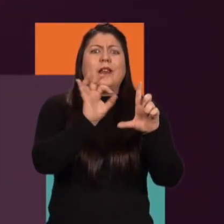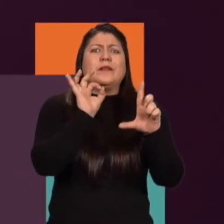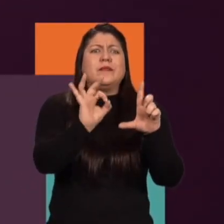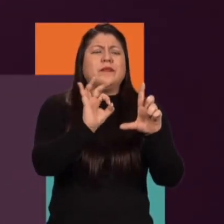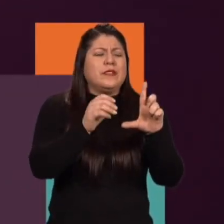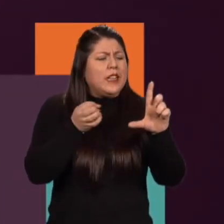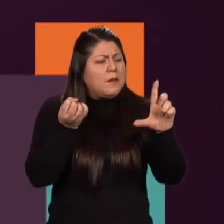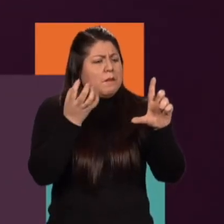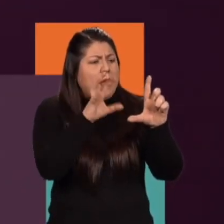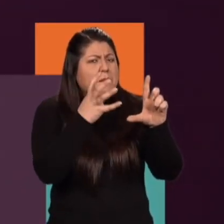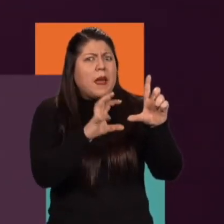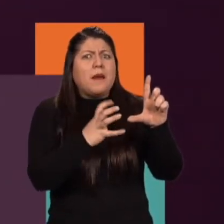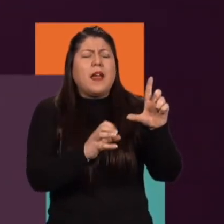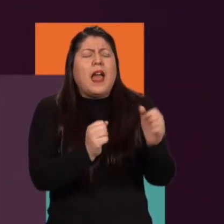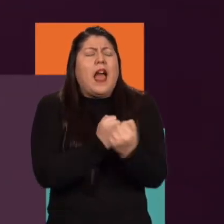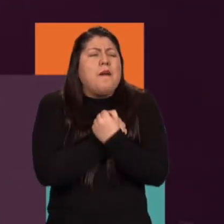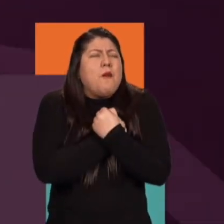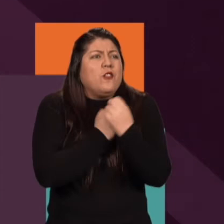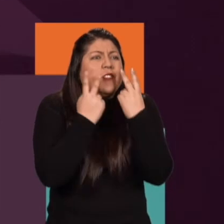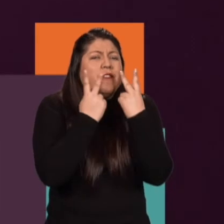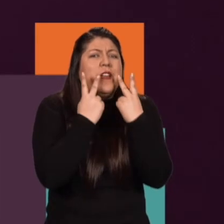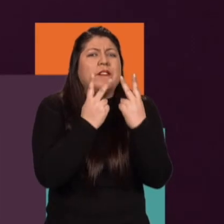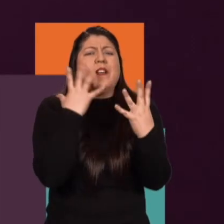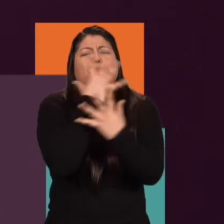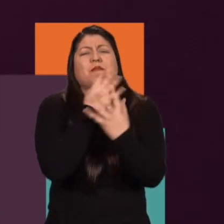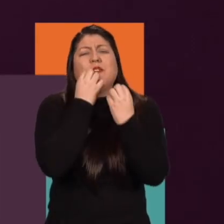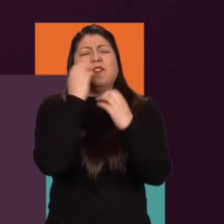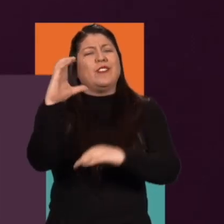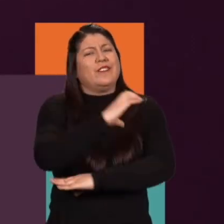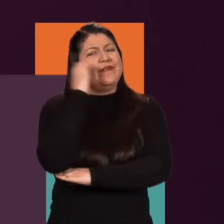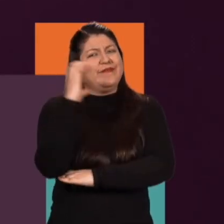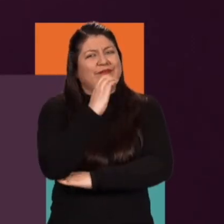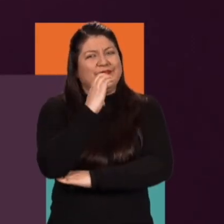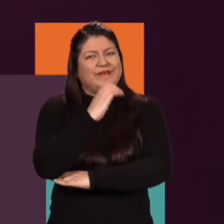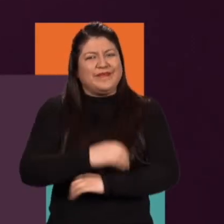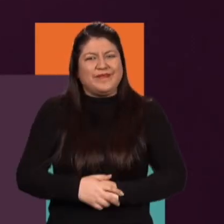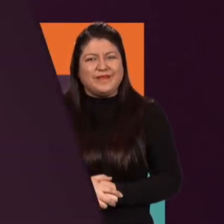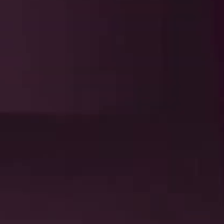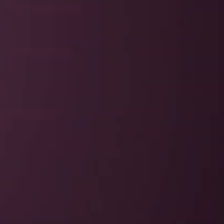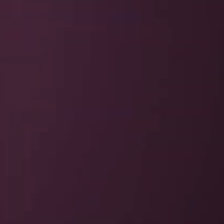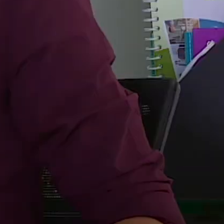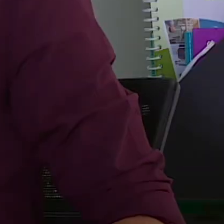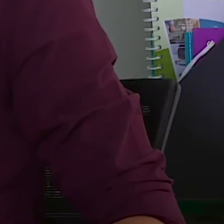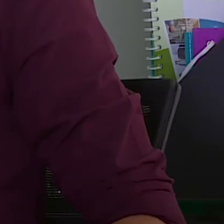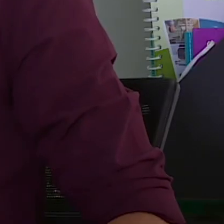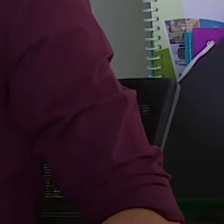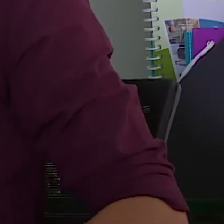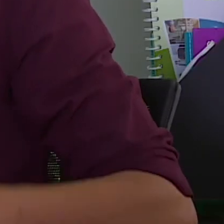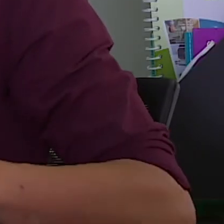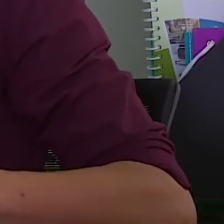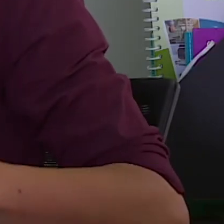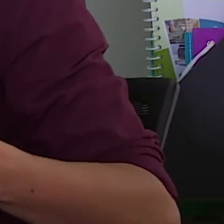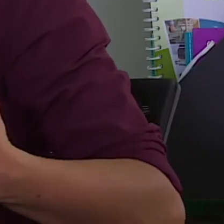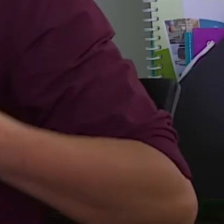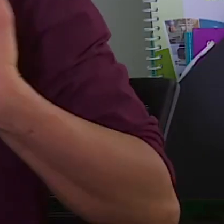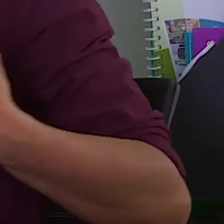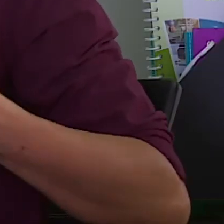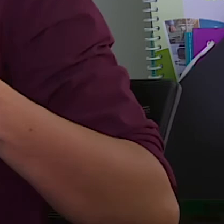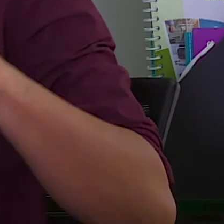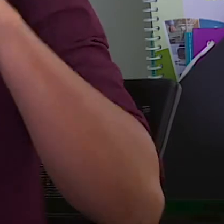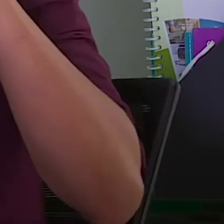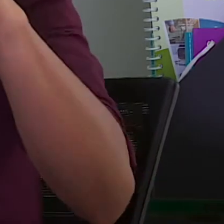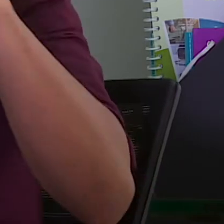canal amo cada pedacito de amor que entregan en sus contenidos sobre nuestra hermosa Colombia nos emociona